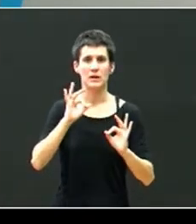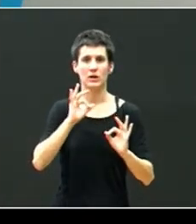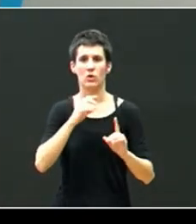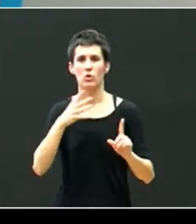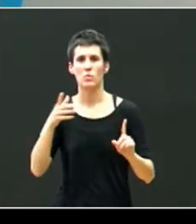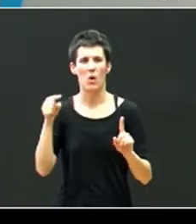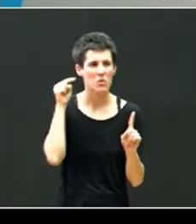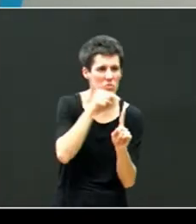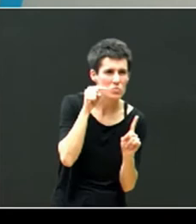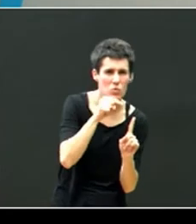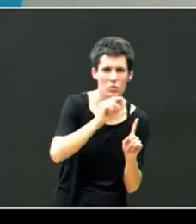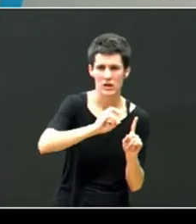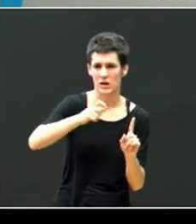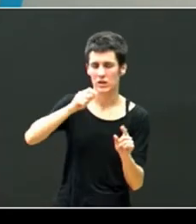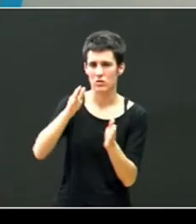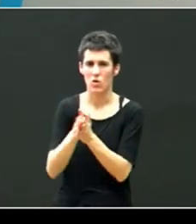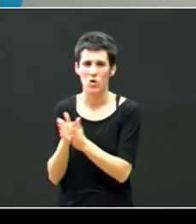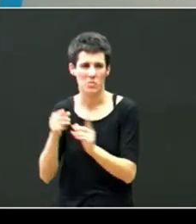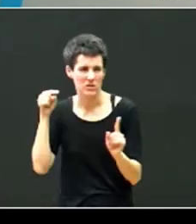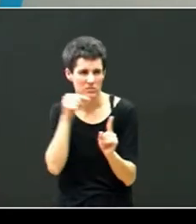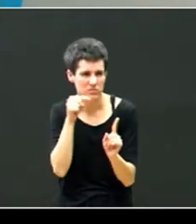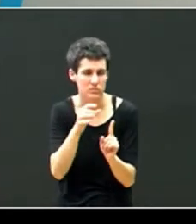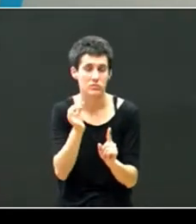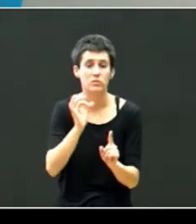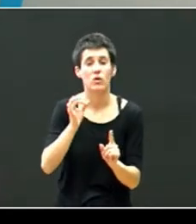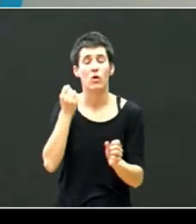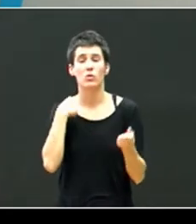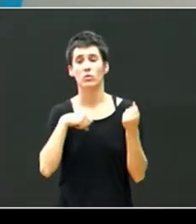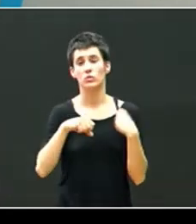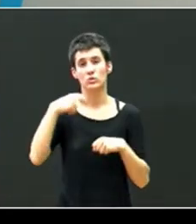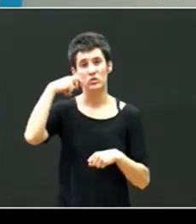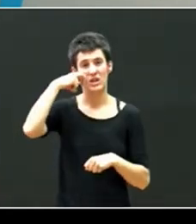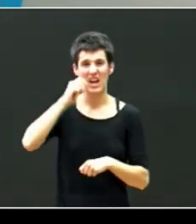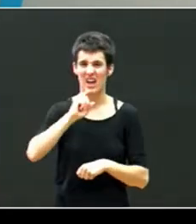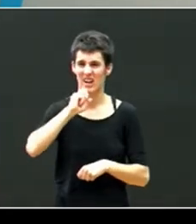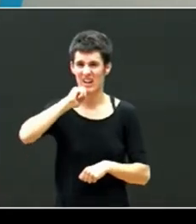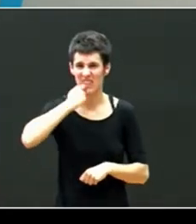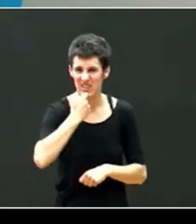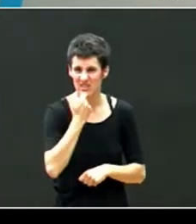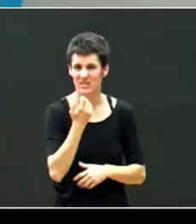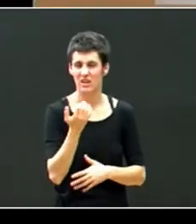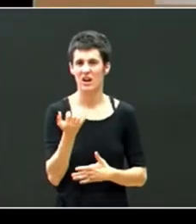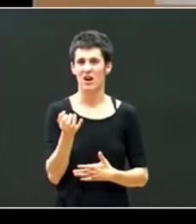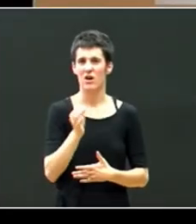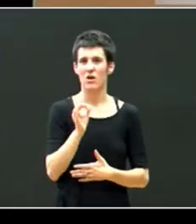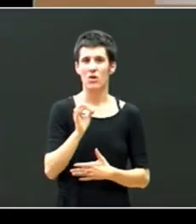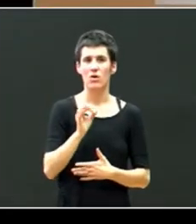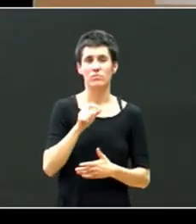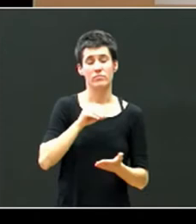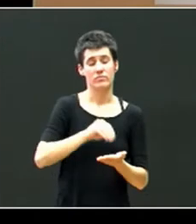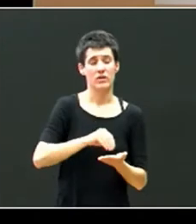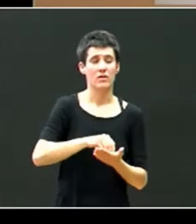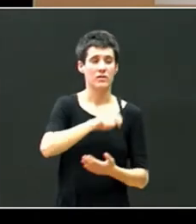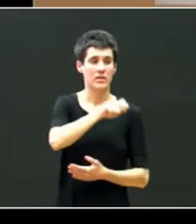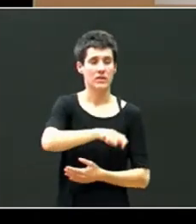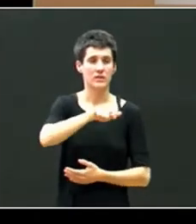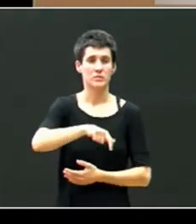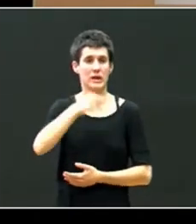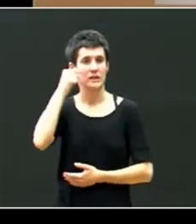racistas que la sufren para algunos de ellos solamente verse chinos de origen verse